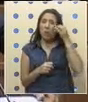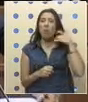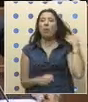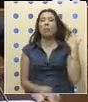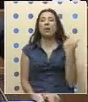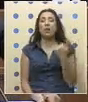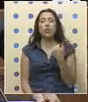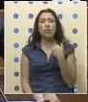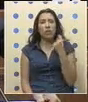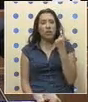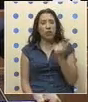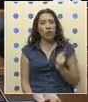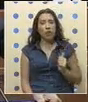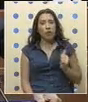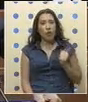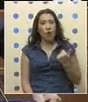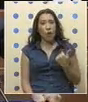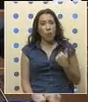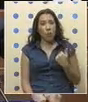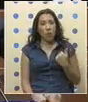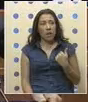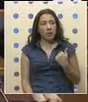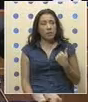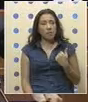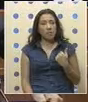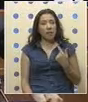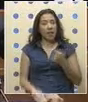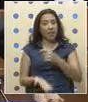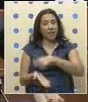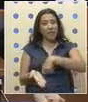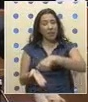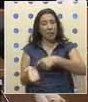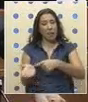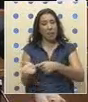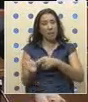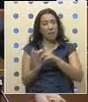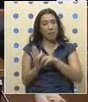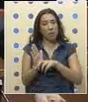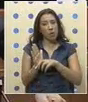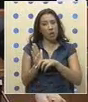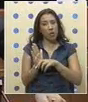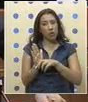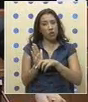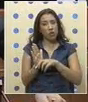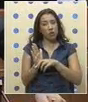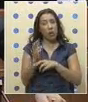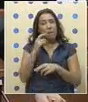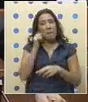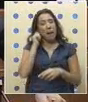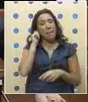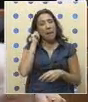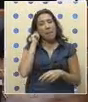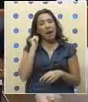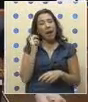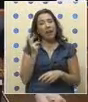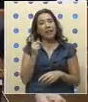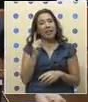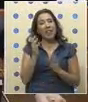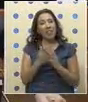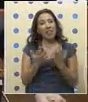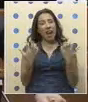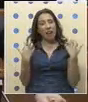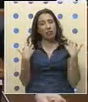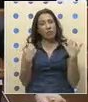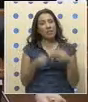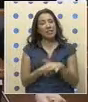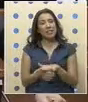Yo entiendo que la voluntad de los firmantes de este proyecto de acuerdo es que a un padre o madre que tiene que hacerse cargo